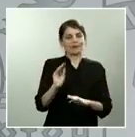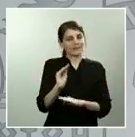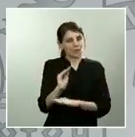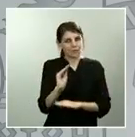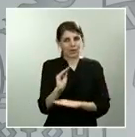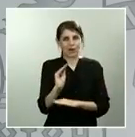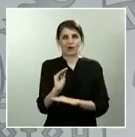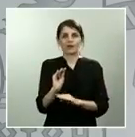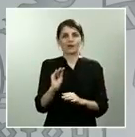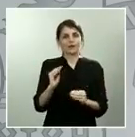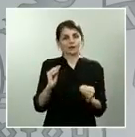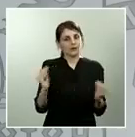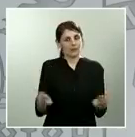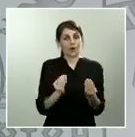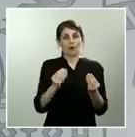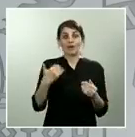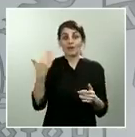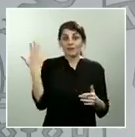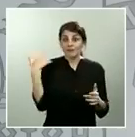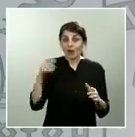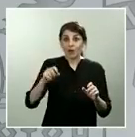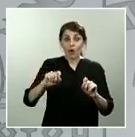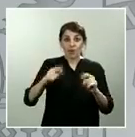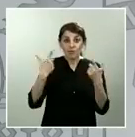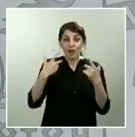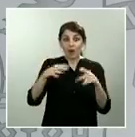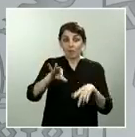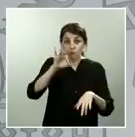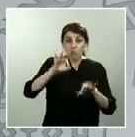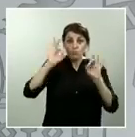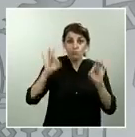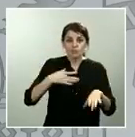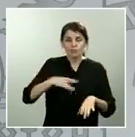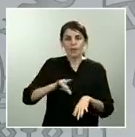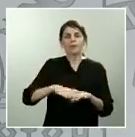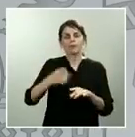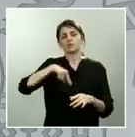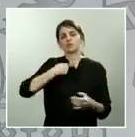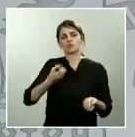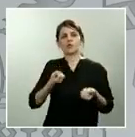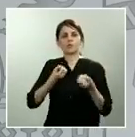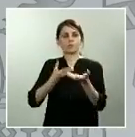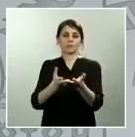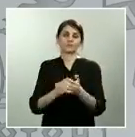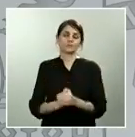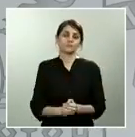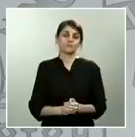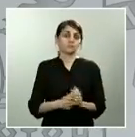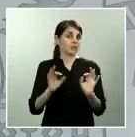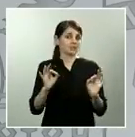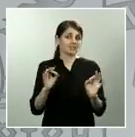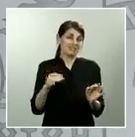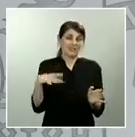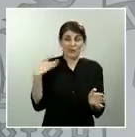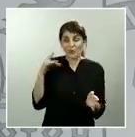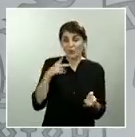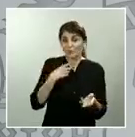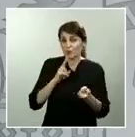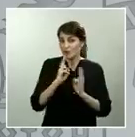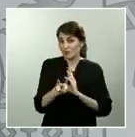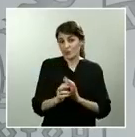decidido así lo trasladaremos esta cuestión en la que puedo decir respecto a esa pregunta y que